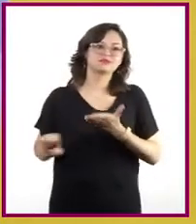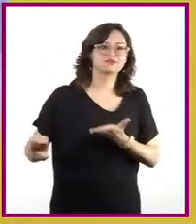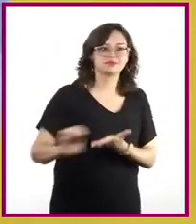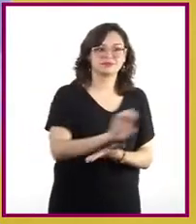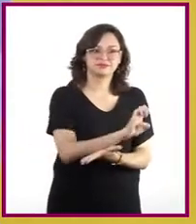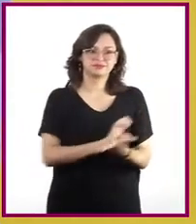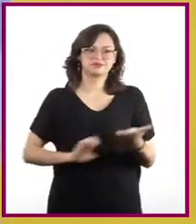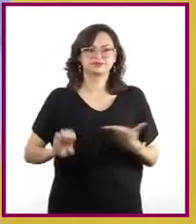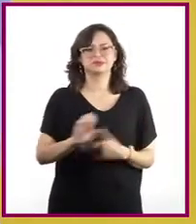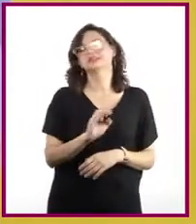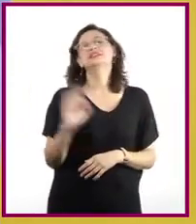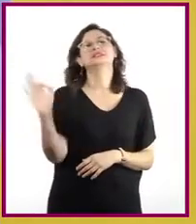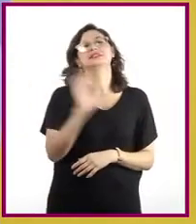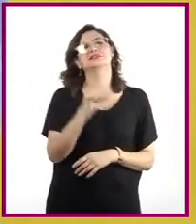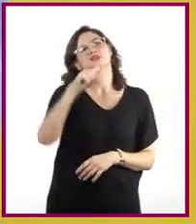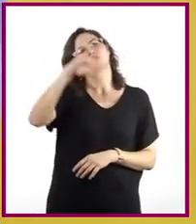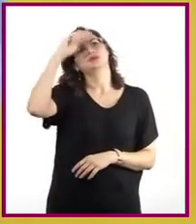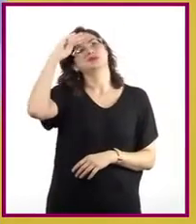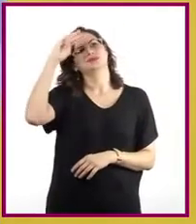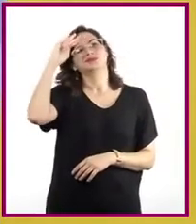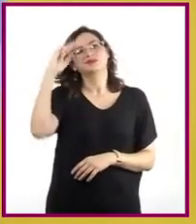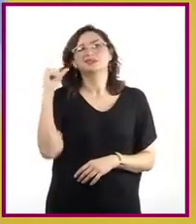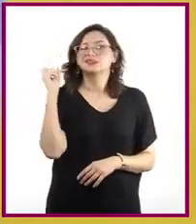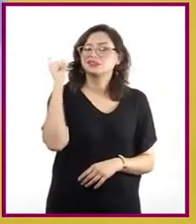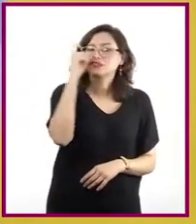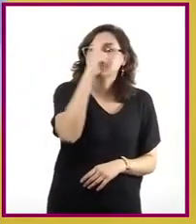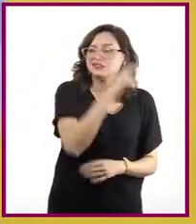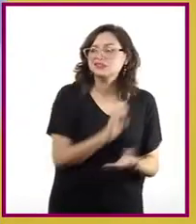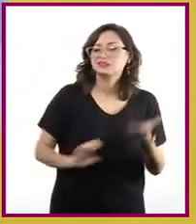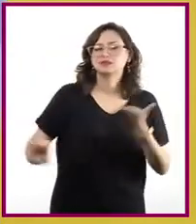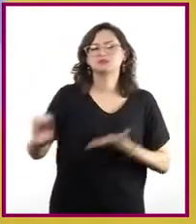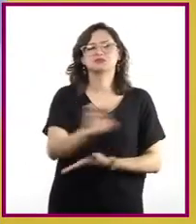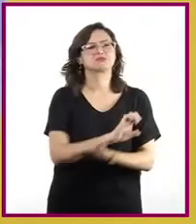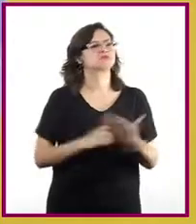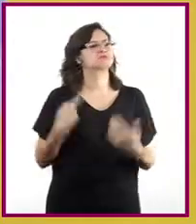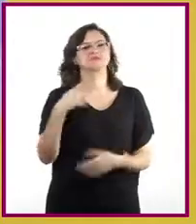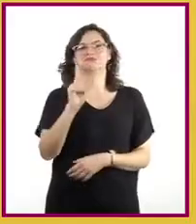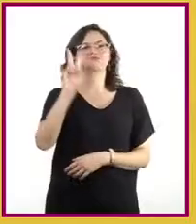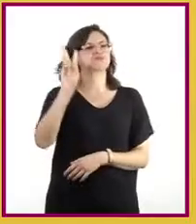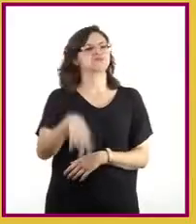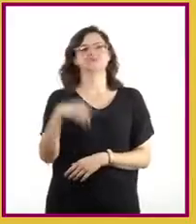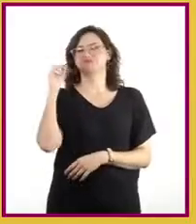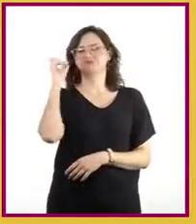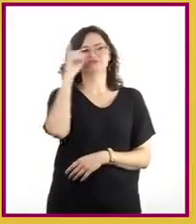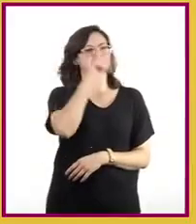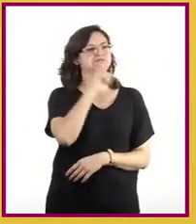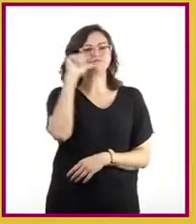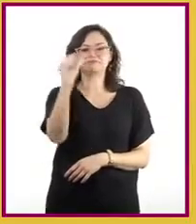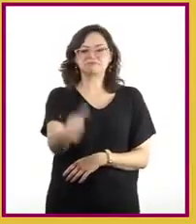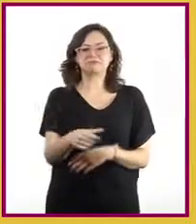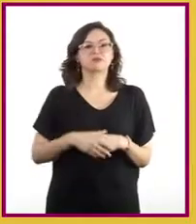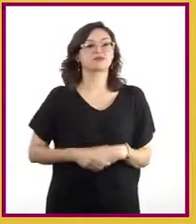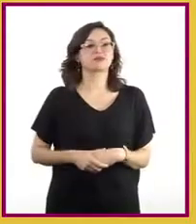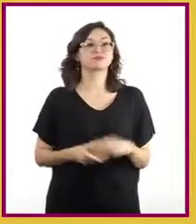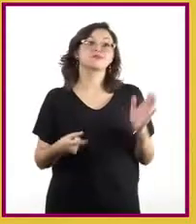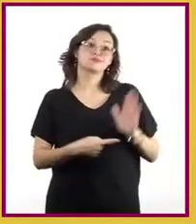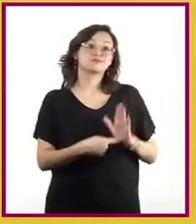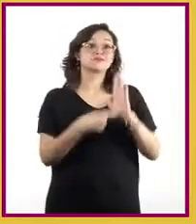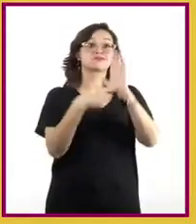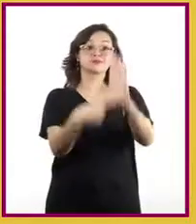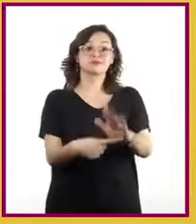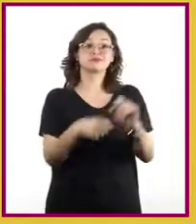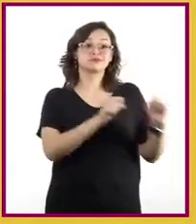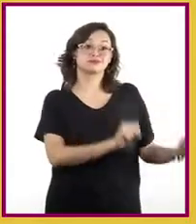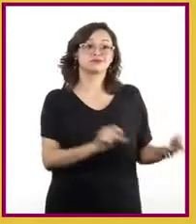preguntando si es muy complicado crearla, pero la realidad es que no. Para demostrarlo queremos